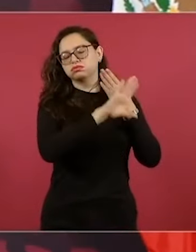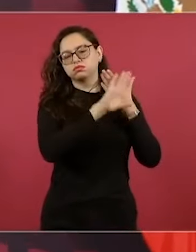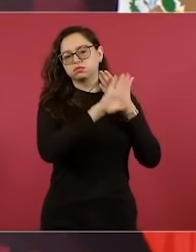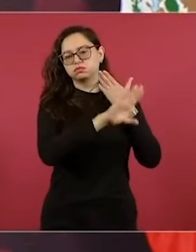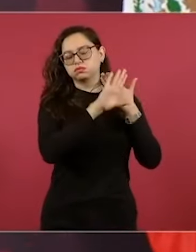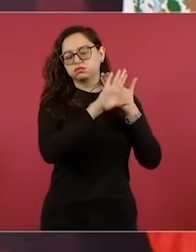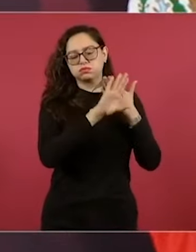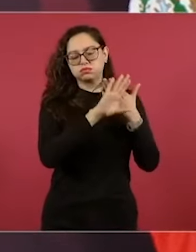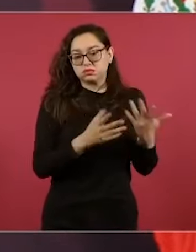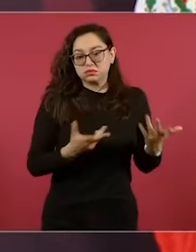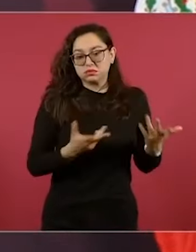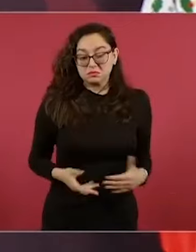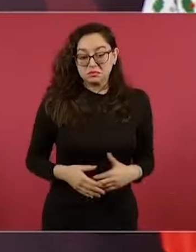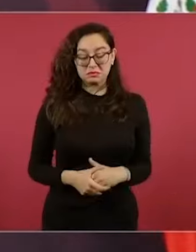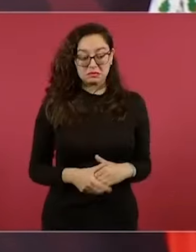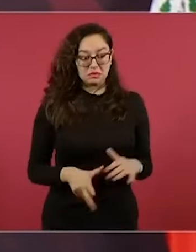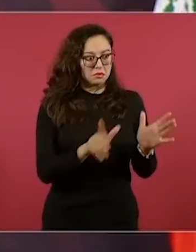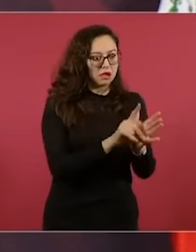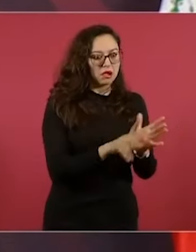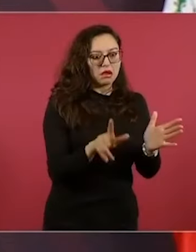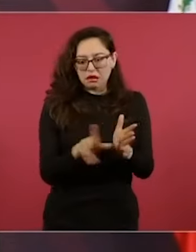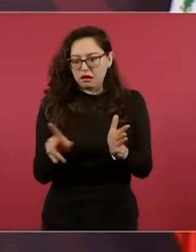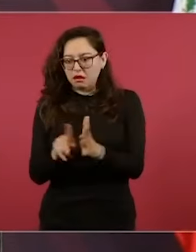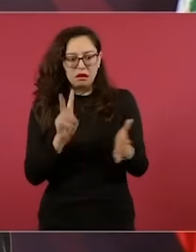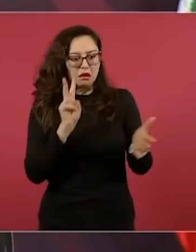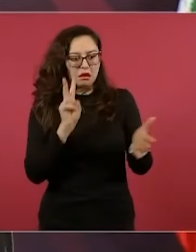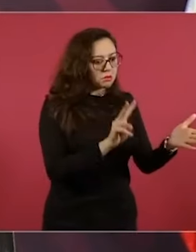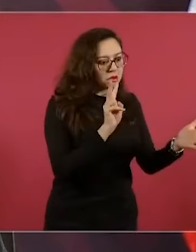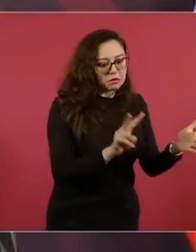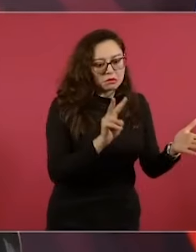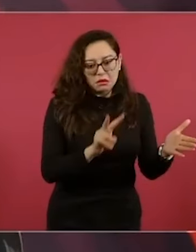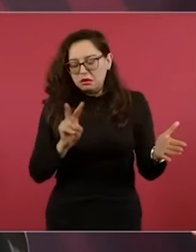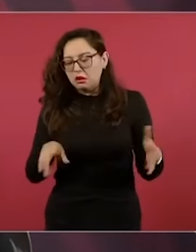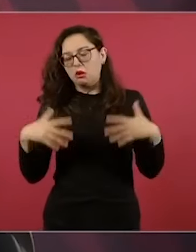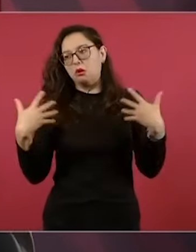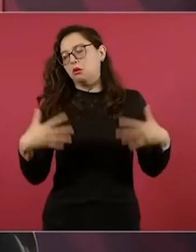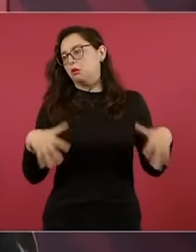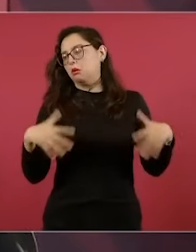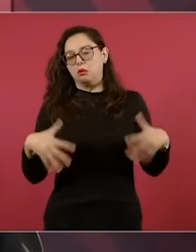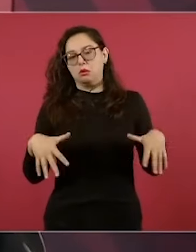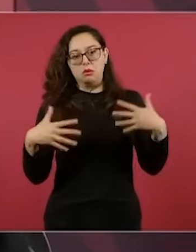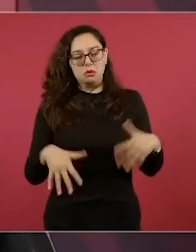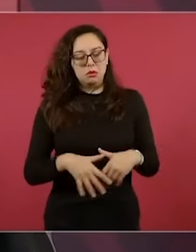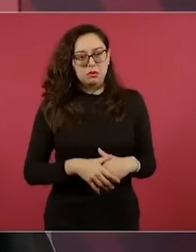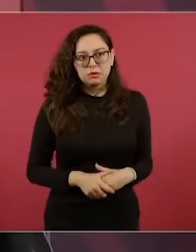Ustedes ven los periódicos vendidos o alquilados al